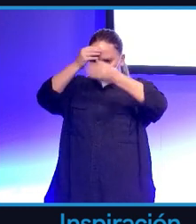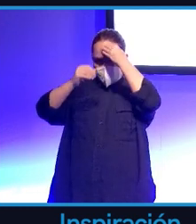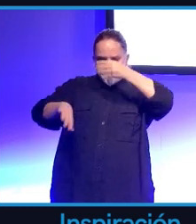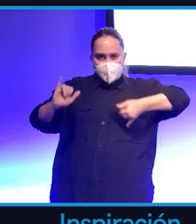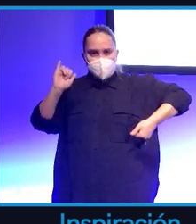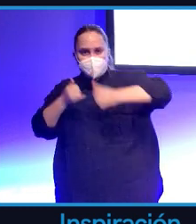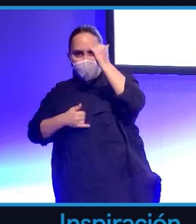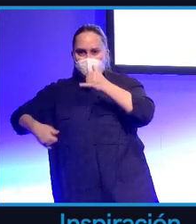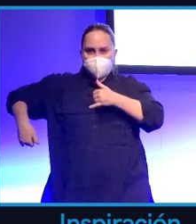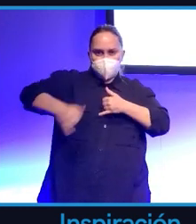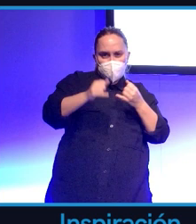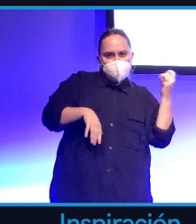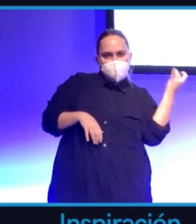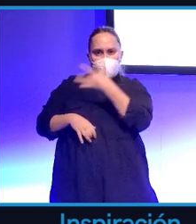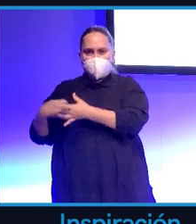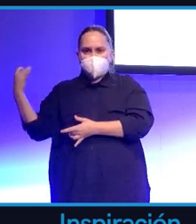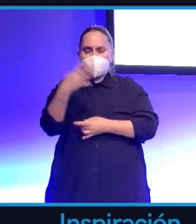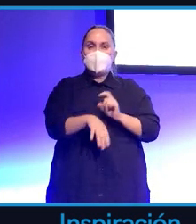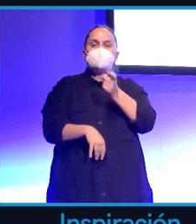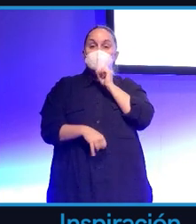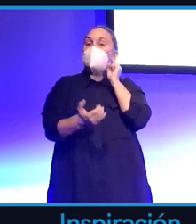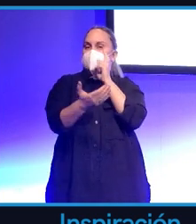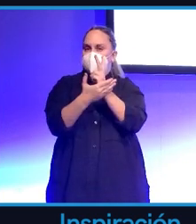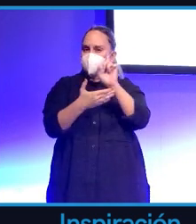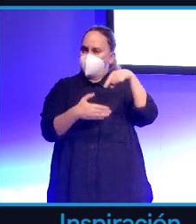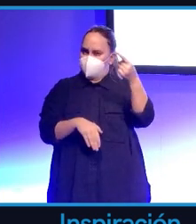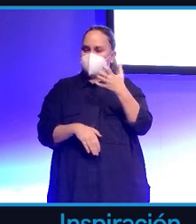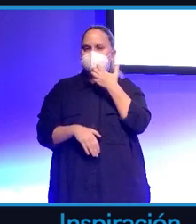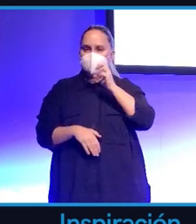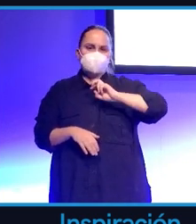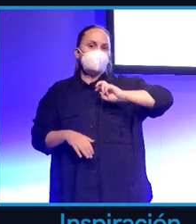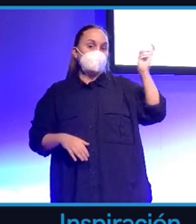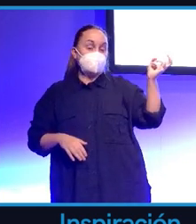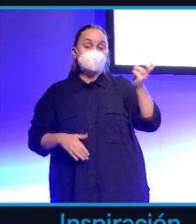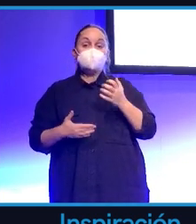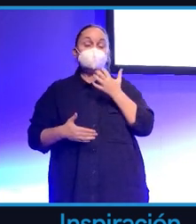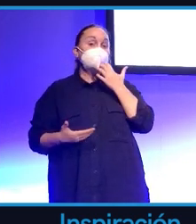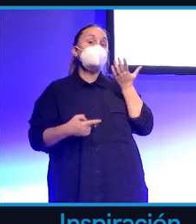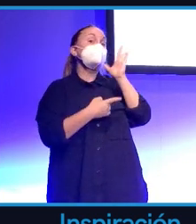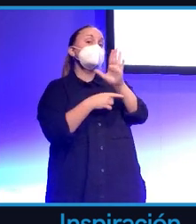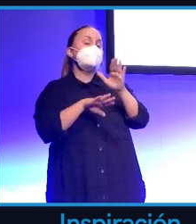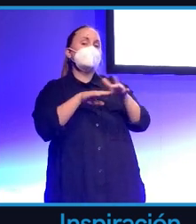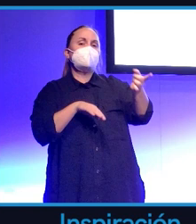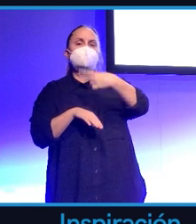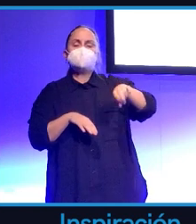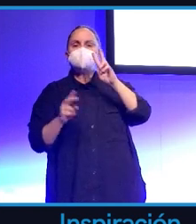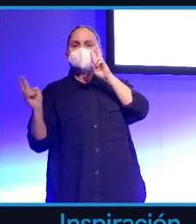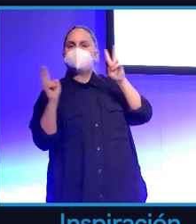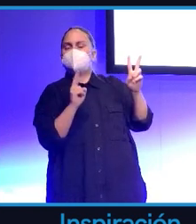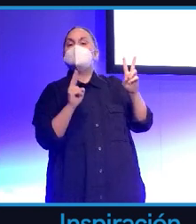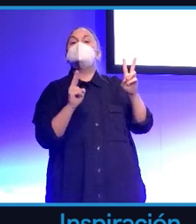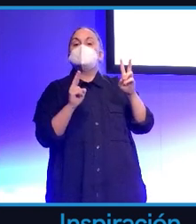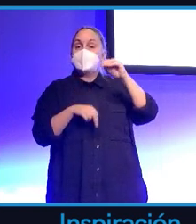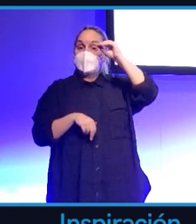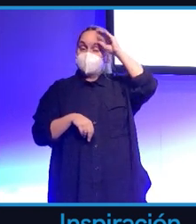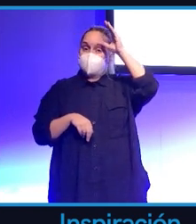fútbol. Es un reto. Y después les enseñaré otro ejemplo. Entonces, este ejemplo lo pongo para ilustrar una de las grandes deficiencias de